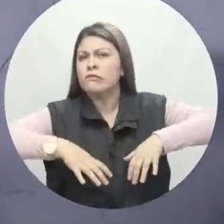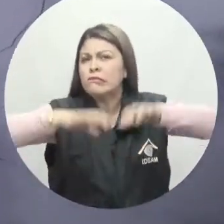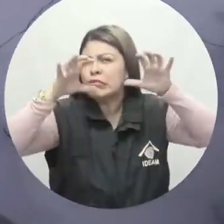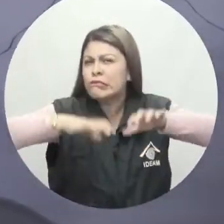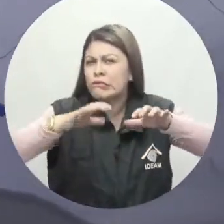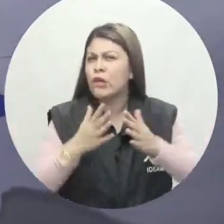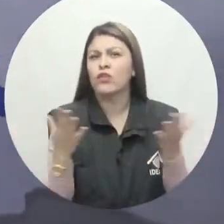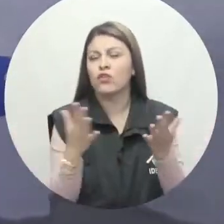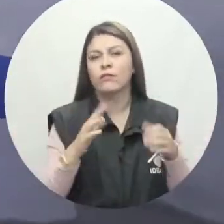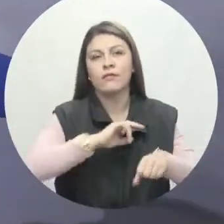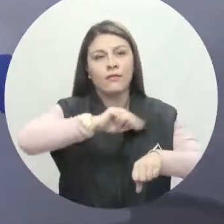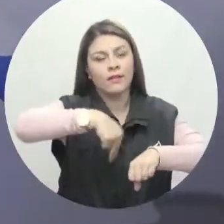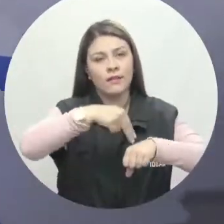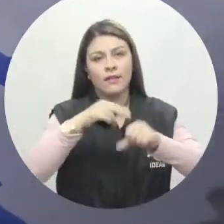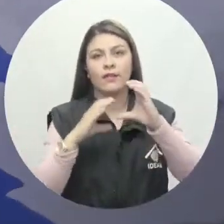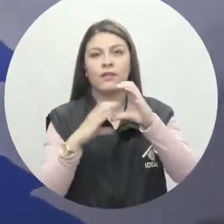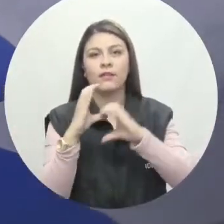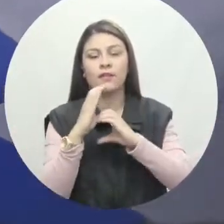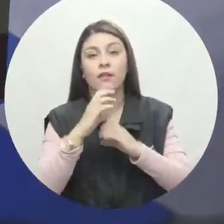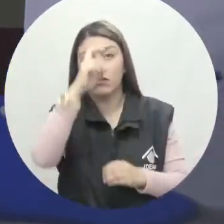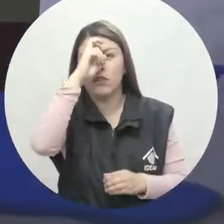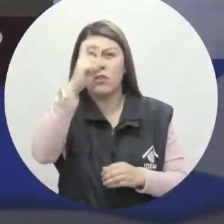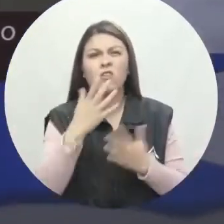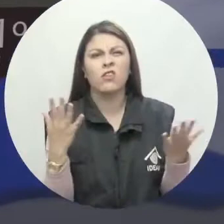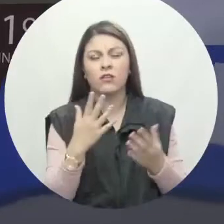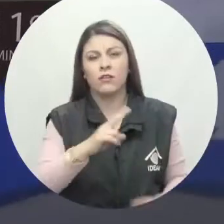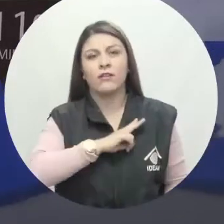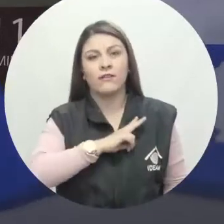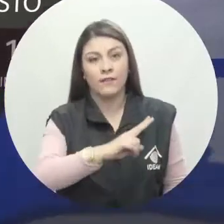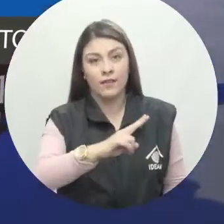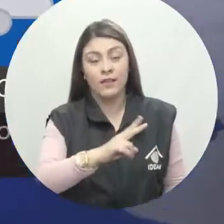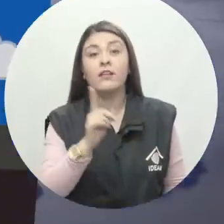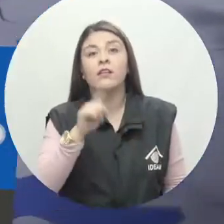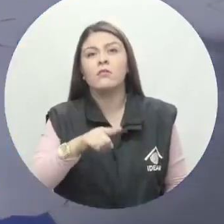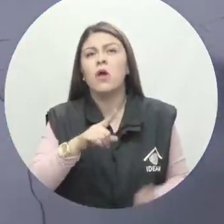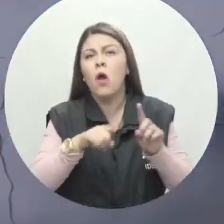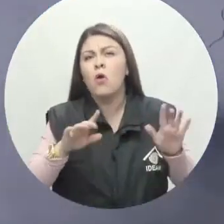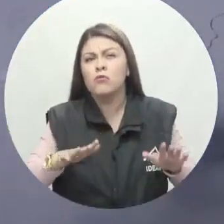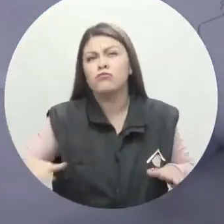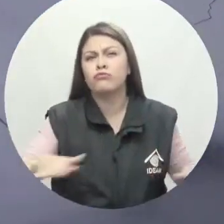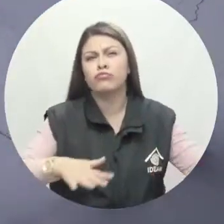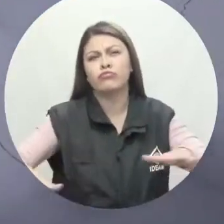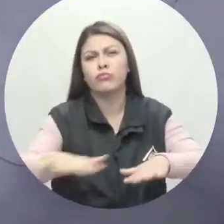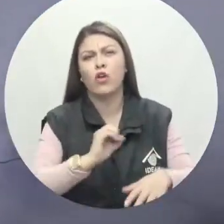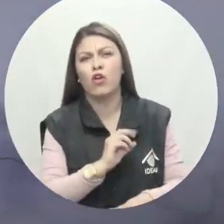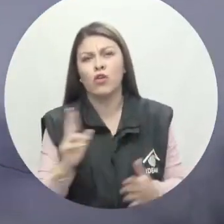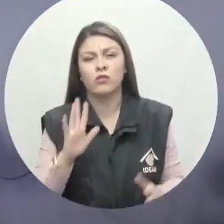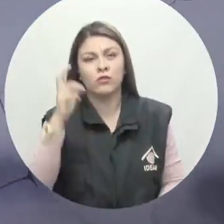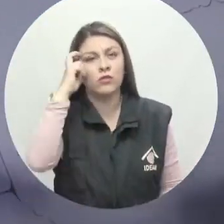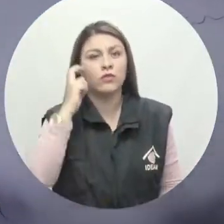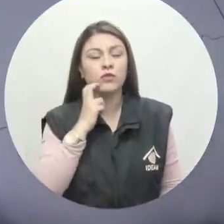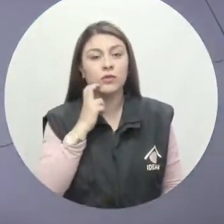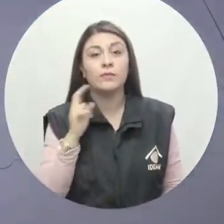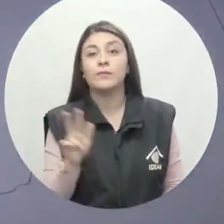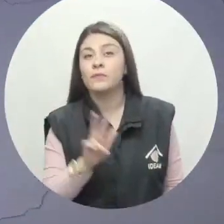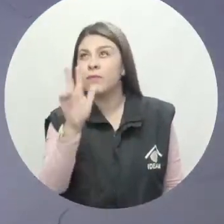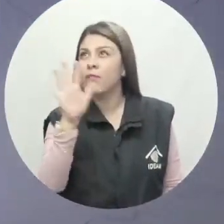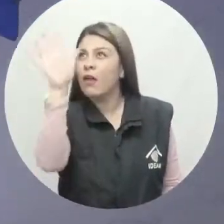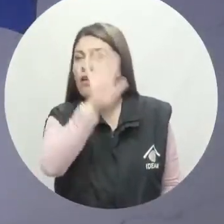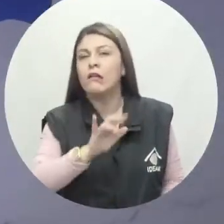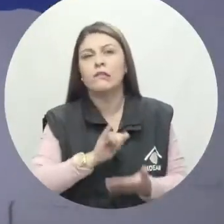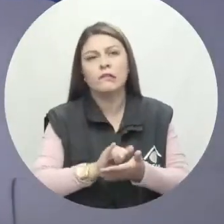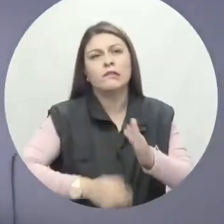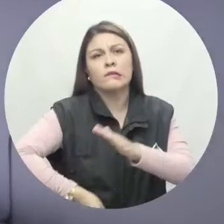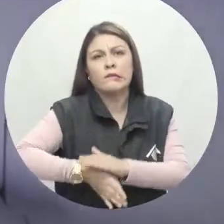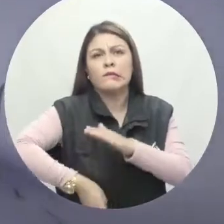de la noche del jueves y la norte de Valle del Cauca, así como amplios sectores del oriente del Chocó. En la zona andina continuará la nubosidad